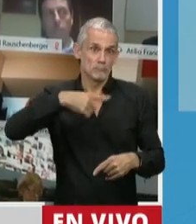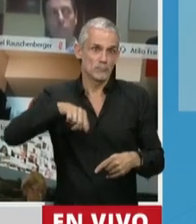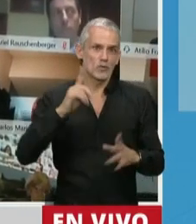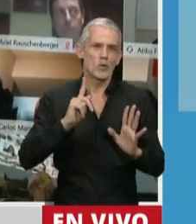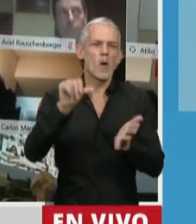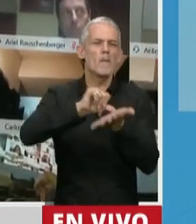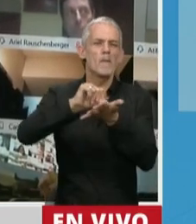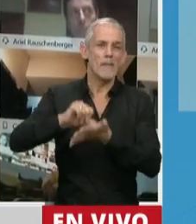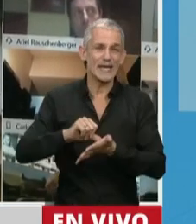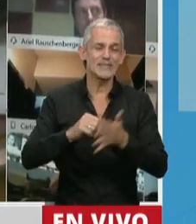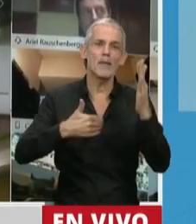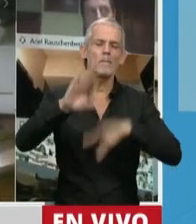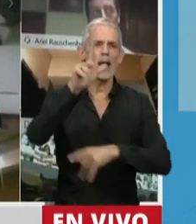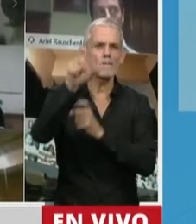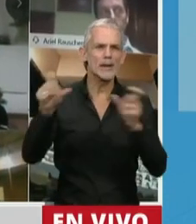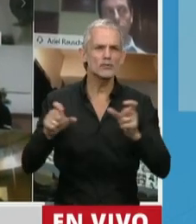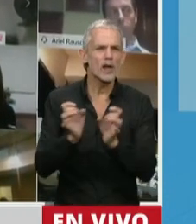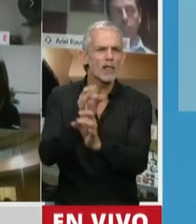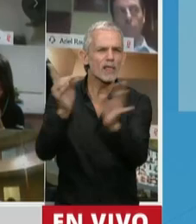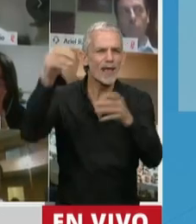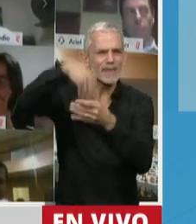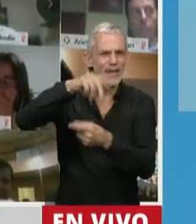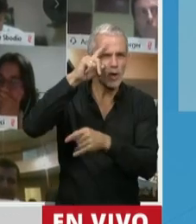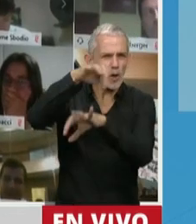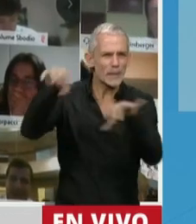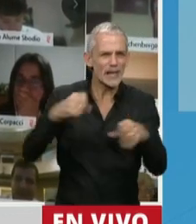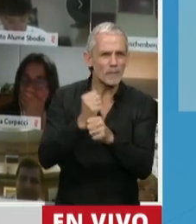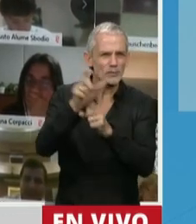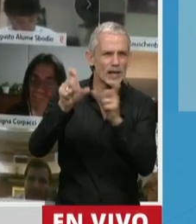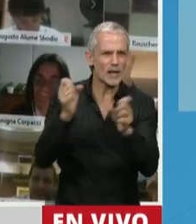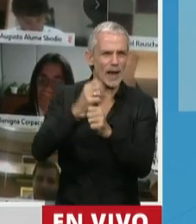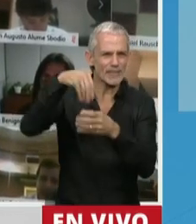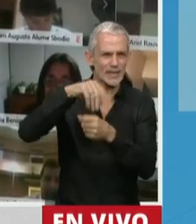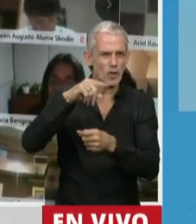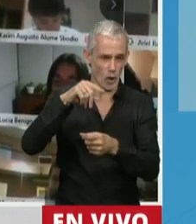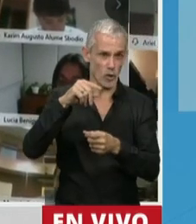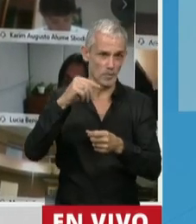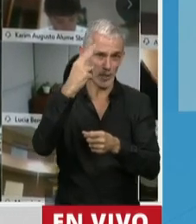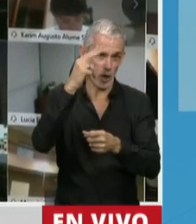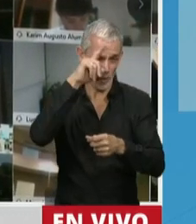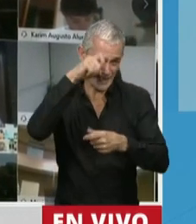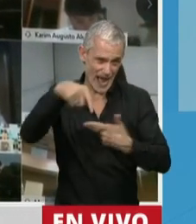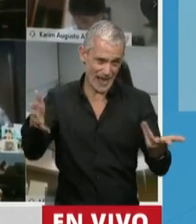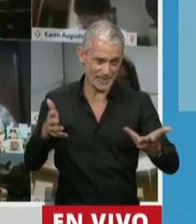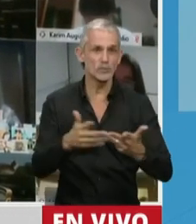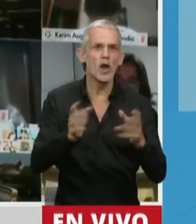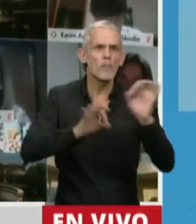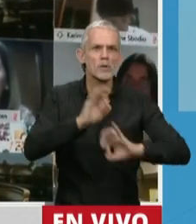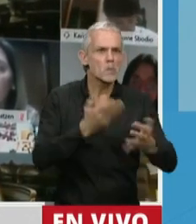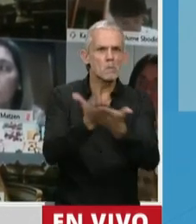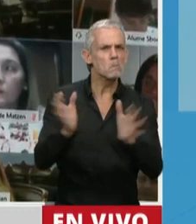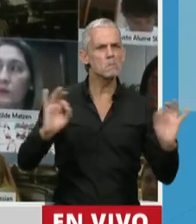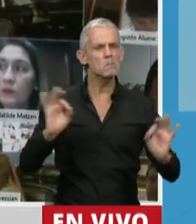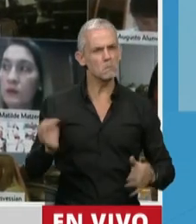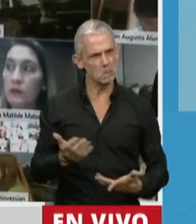uno de los países de mayor porcentaje de contagios entre las trabajadoras y trabajadores de la salud. Entonces, todos esos proyectos no se incluyen en la